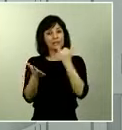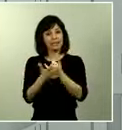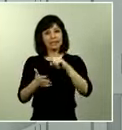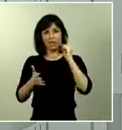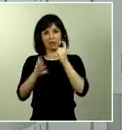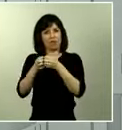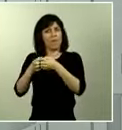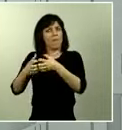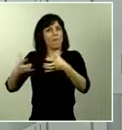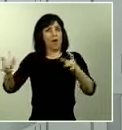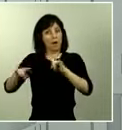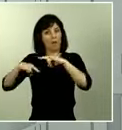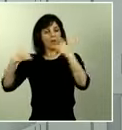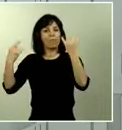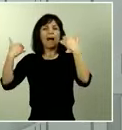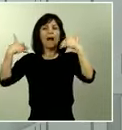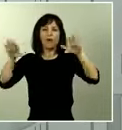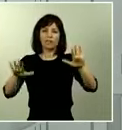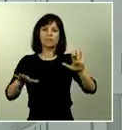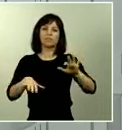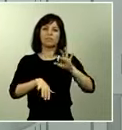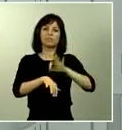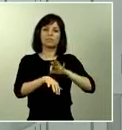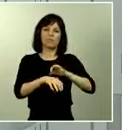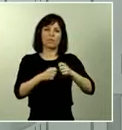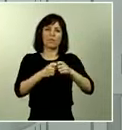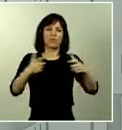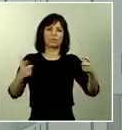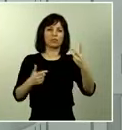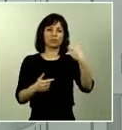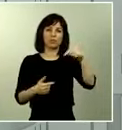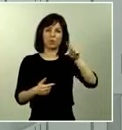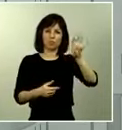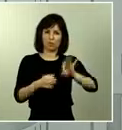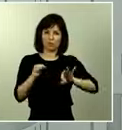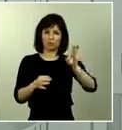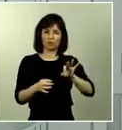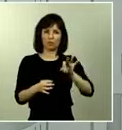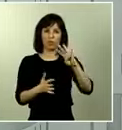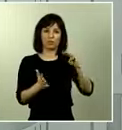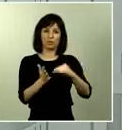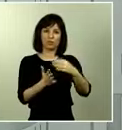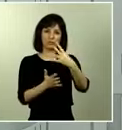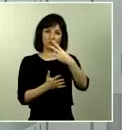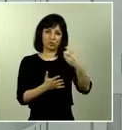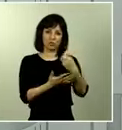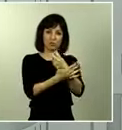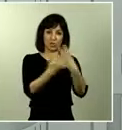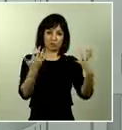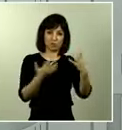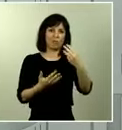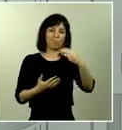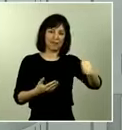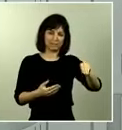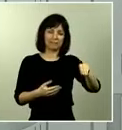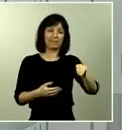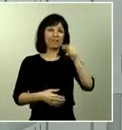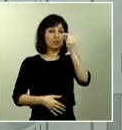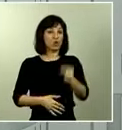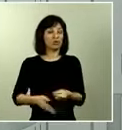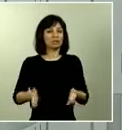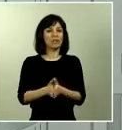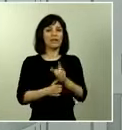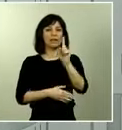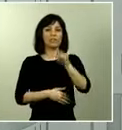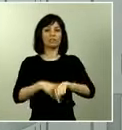registrado un incremento de 2,4% de nuevos casos, 4.218. Totalizamos 195.944